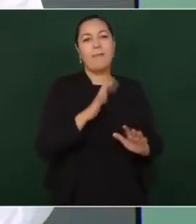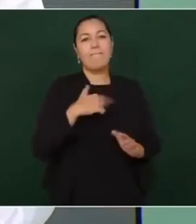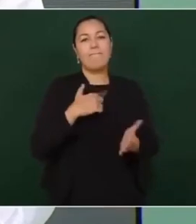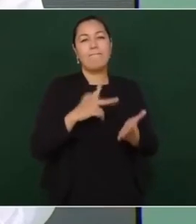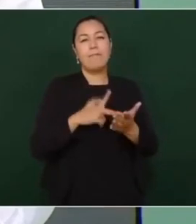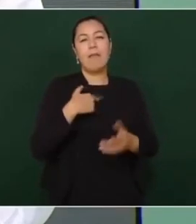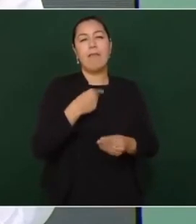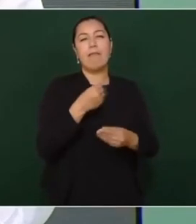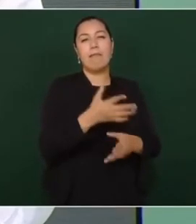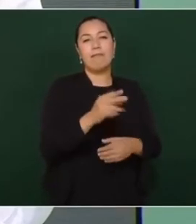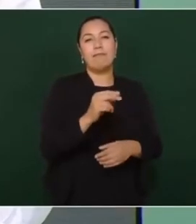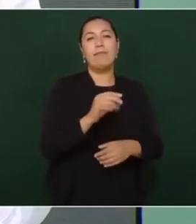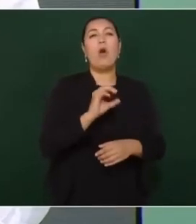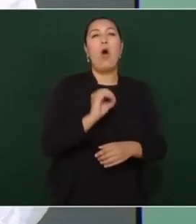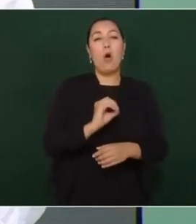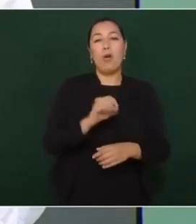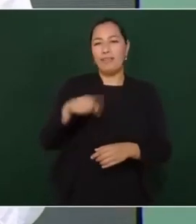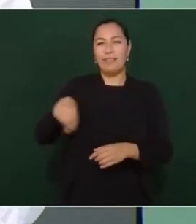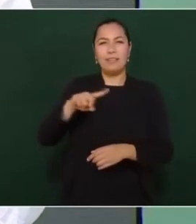tranza, no avanza.